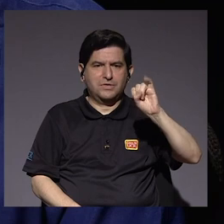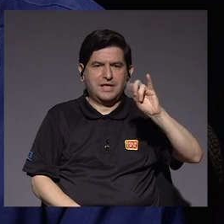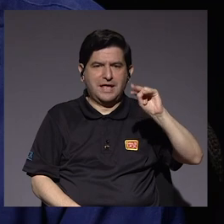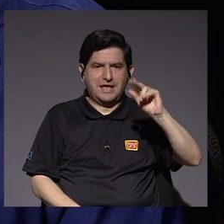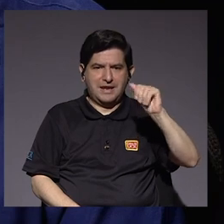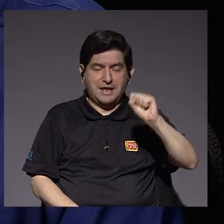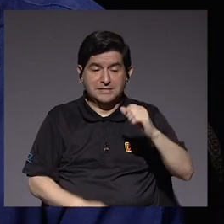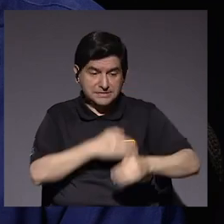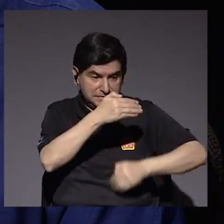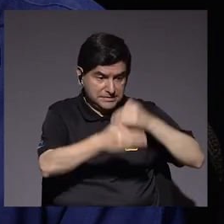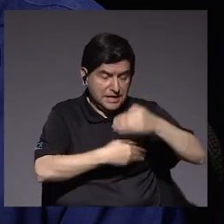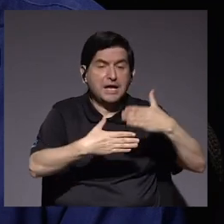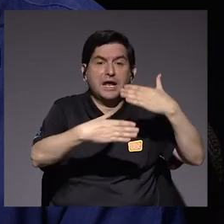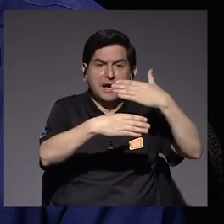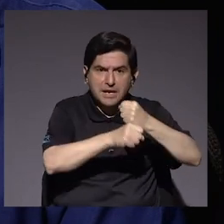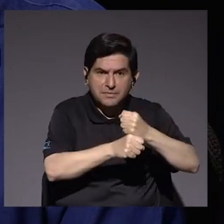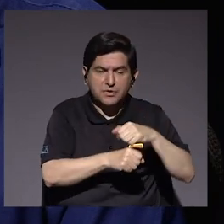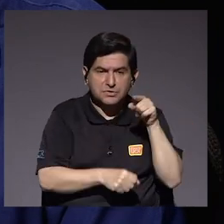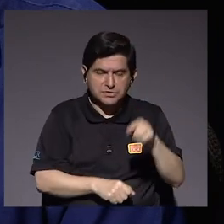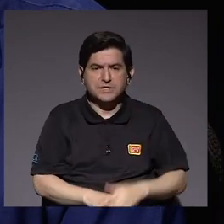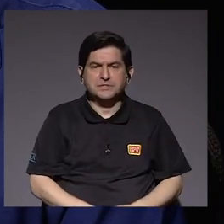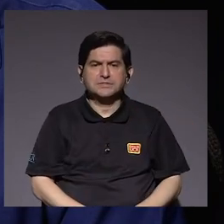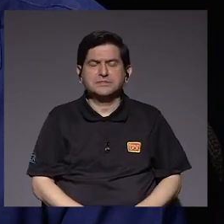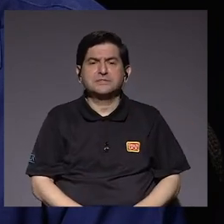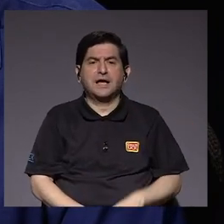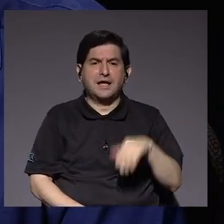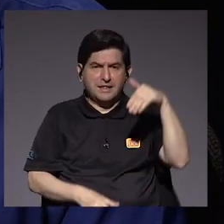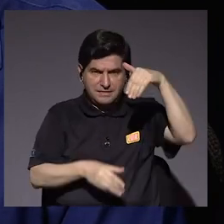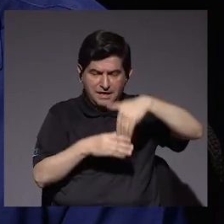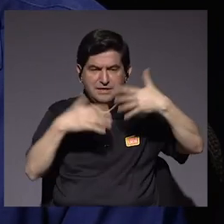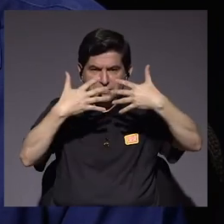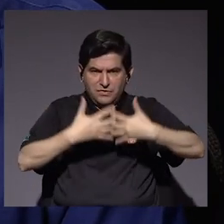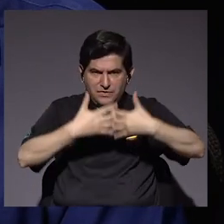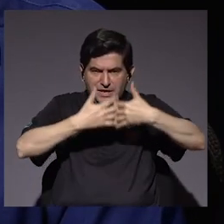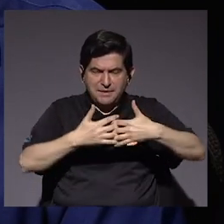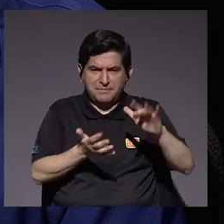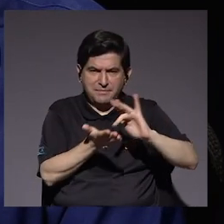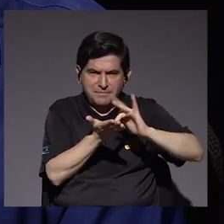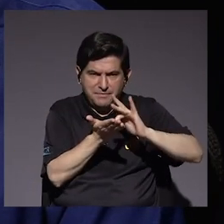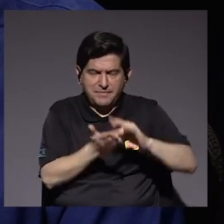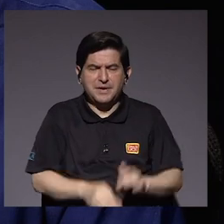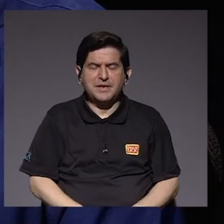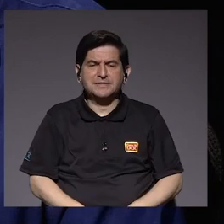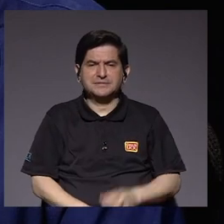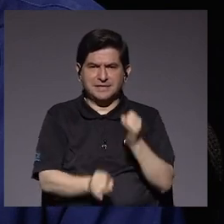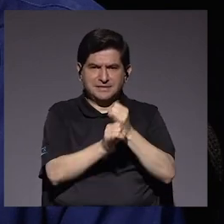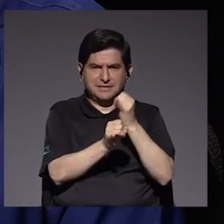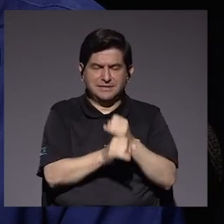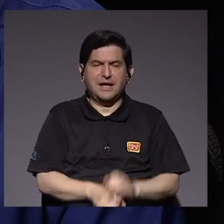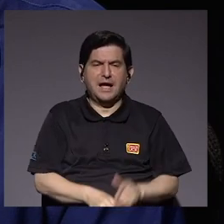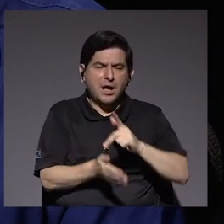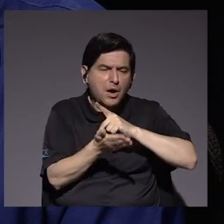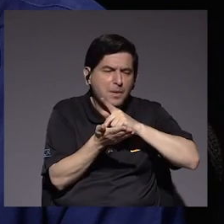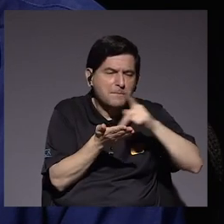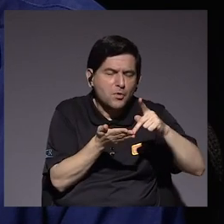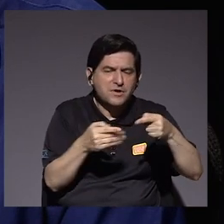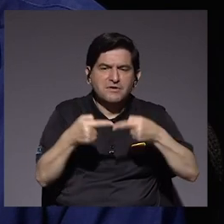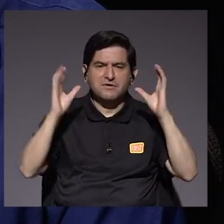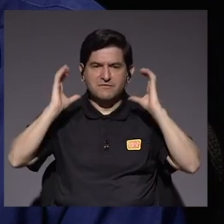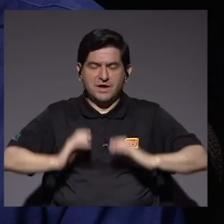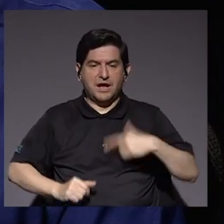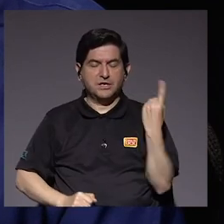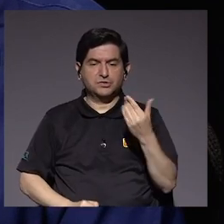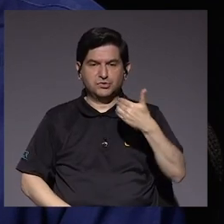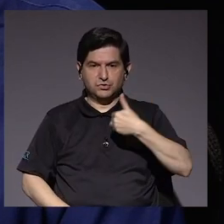del procedimiento que se hace en la planta farmacéutica del instituto es purificar los anticuerpos de manera que los pacientes